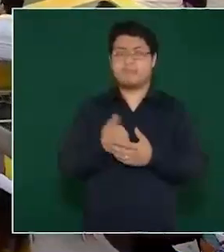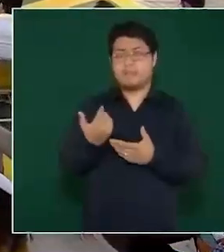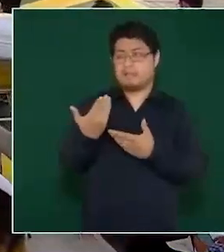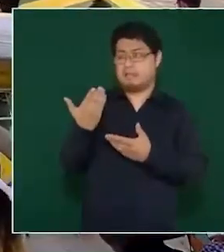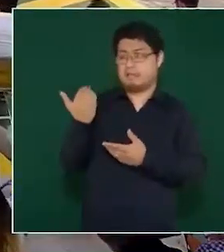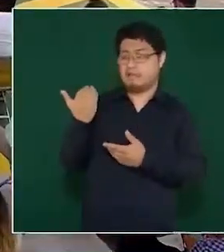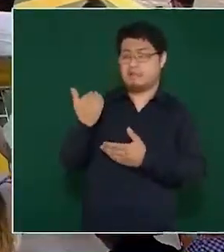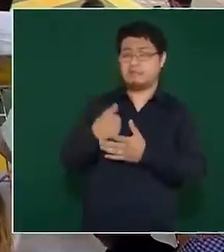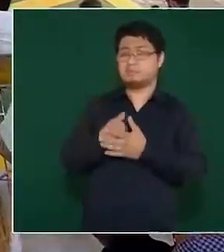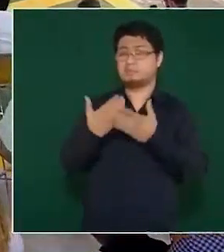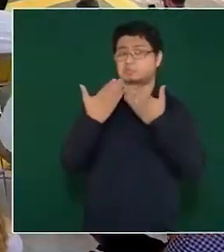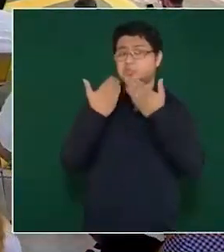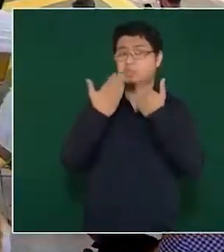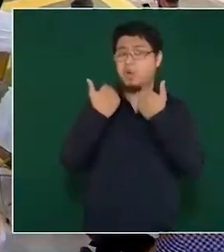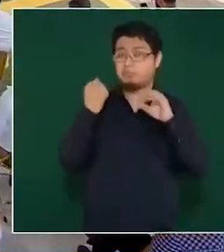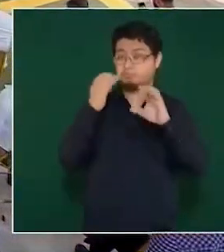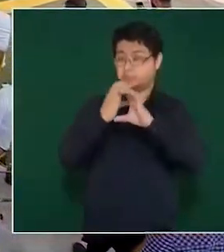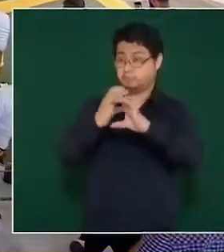en Campeche.